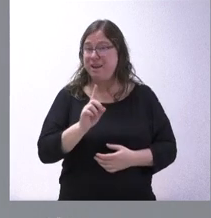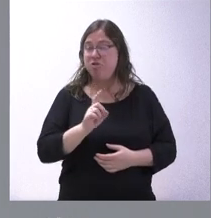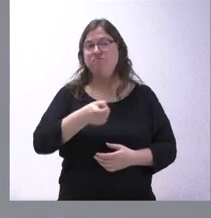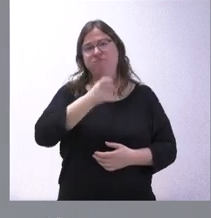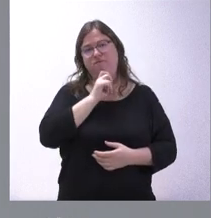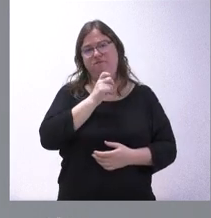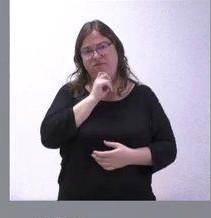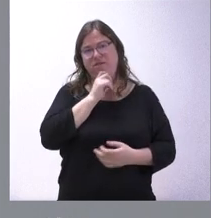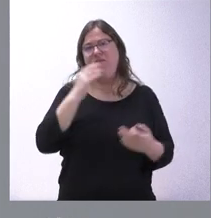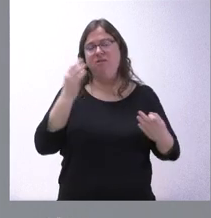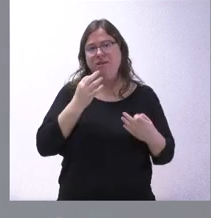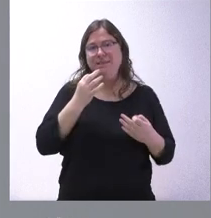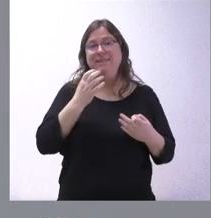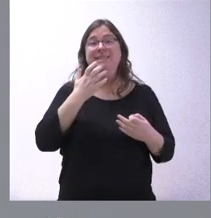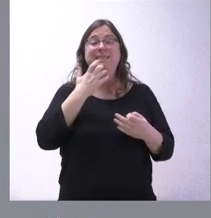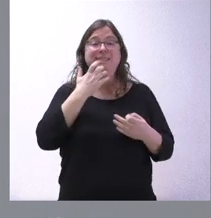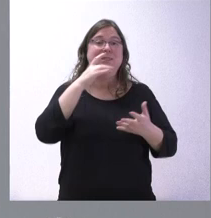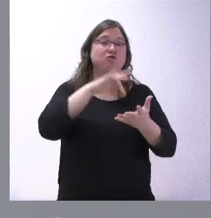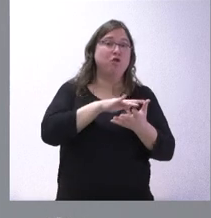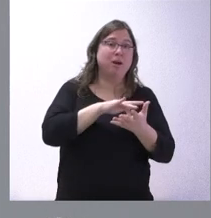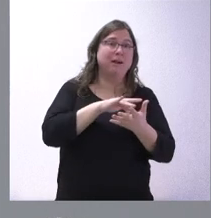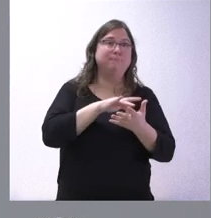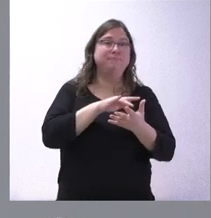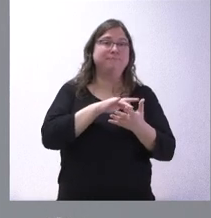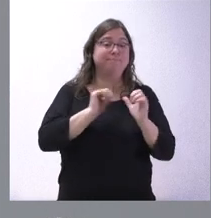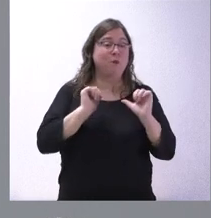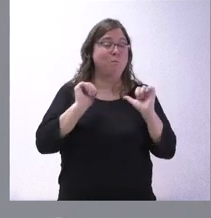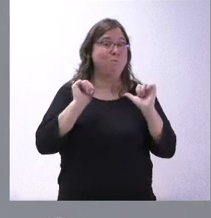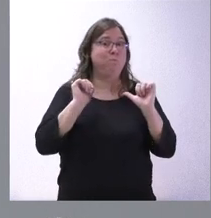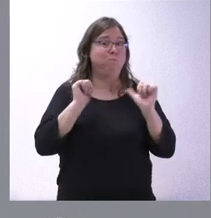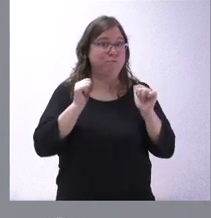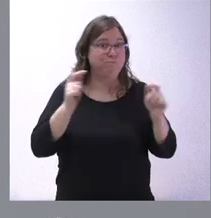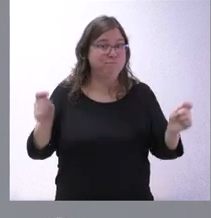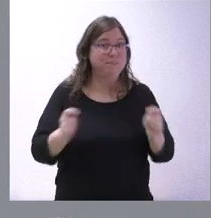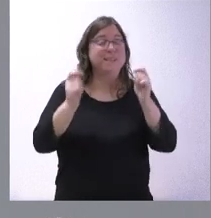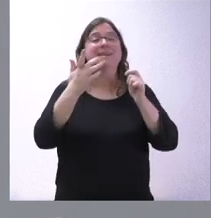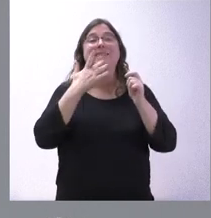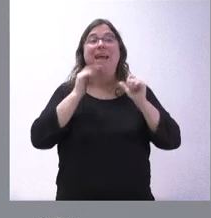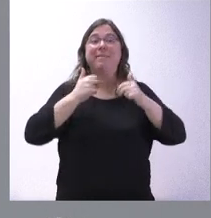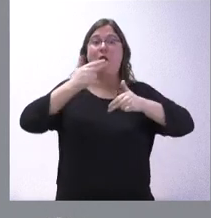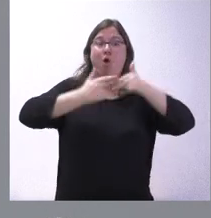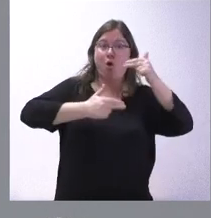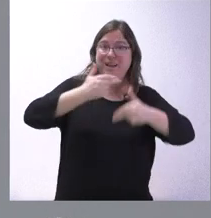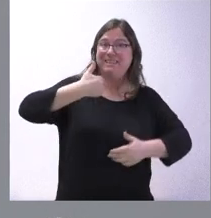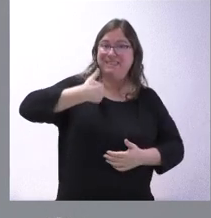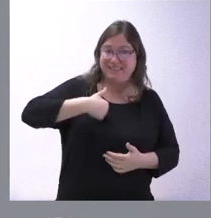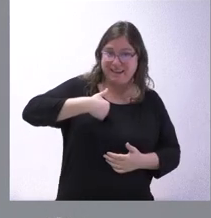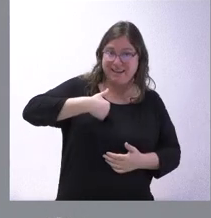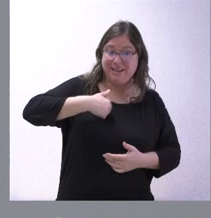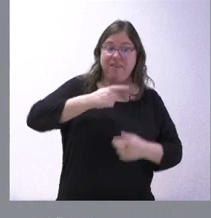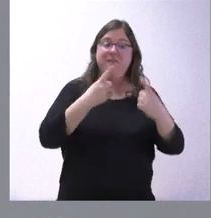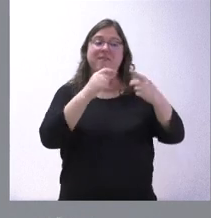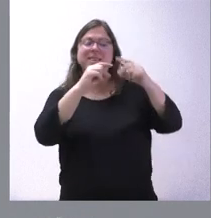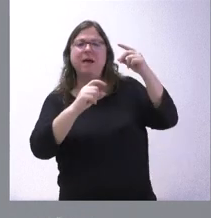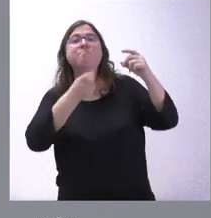difícil sacar adelante una iniciativa cuando han empezado las obras y cuando resta una parte de las obras por